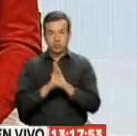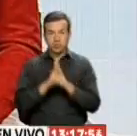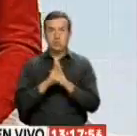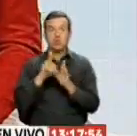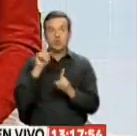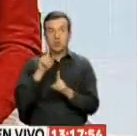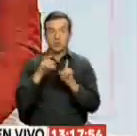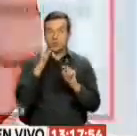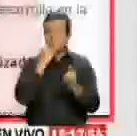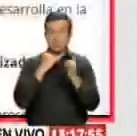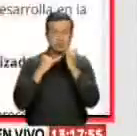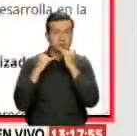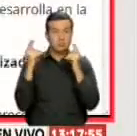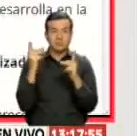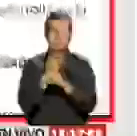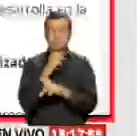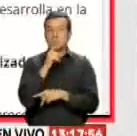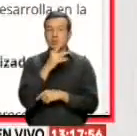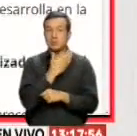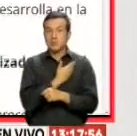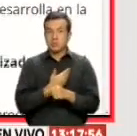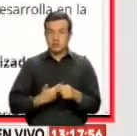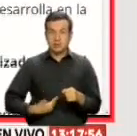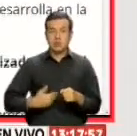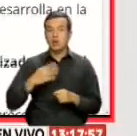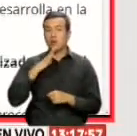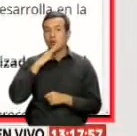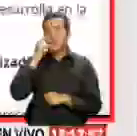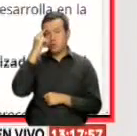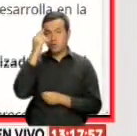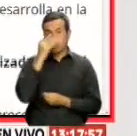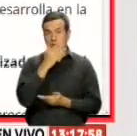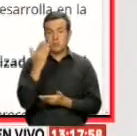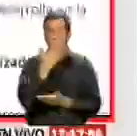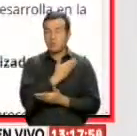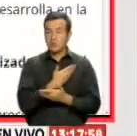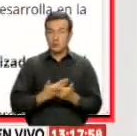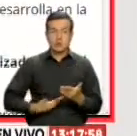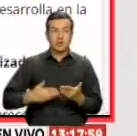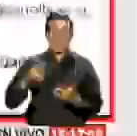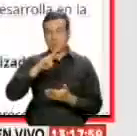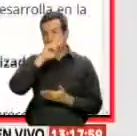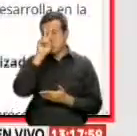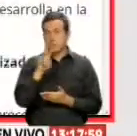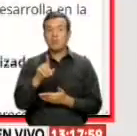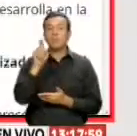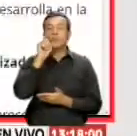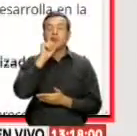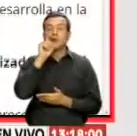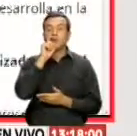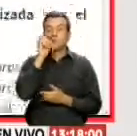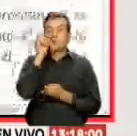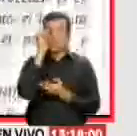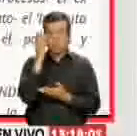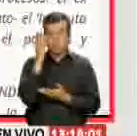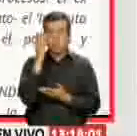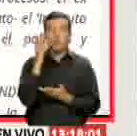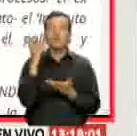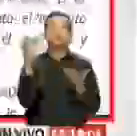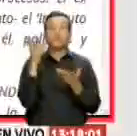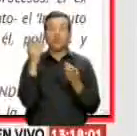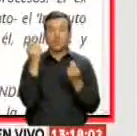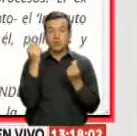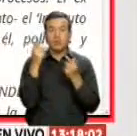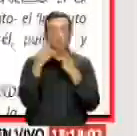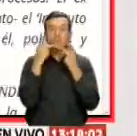intentos desestabilizadores Liderados por el expresidente Rafael Correa Y por el mandatario venezolano Nicolás Maduro Dijo que involucran el manejo de